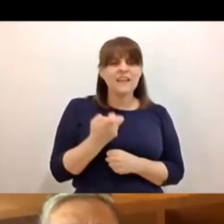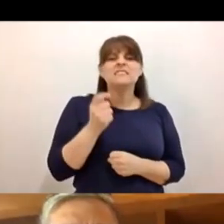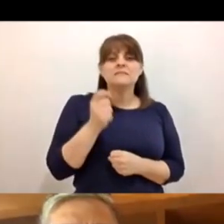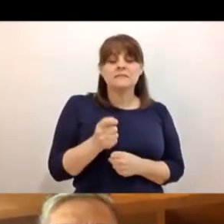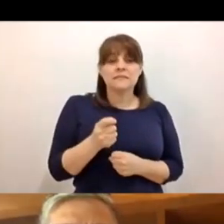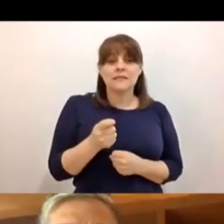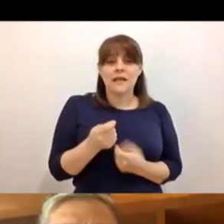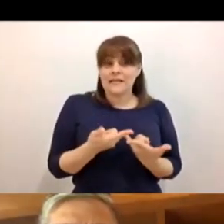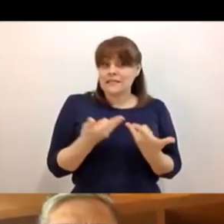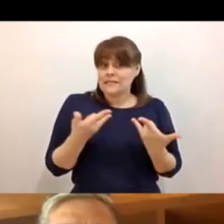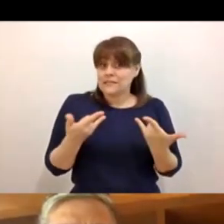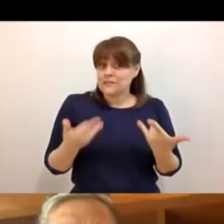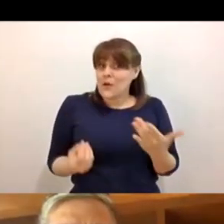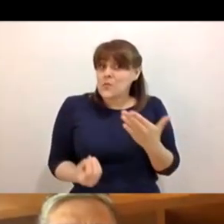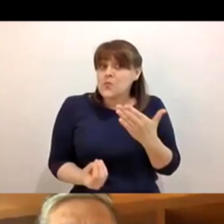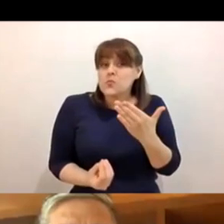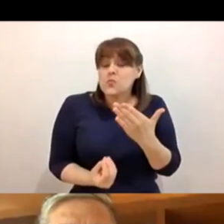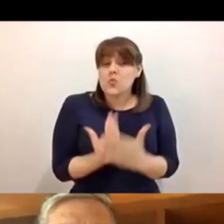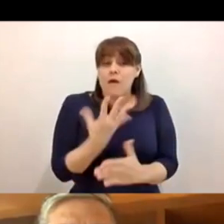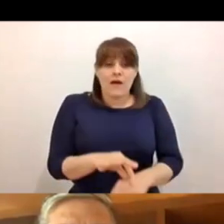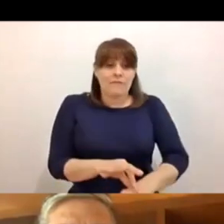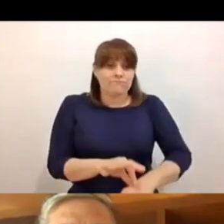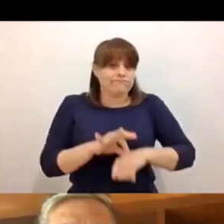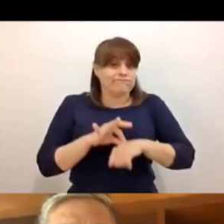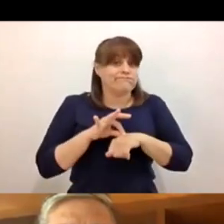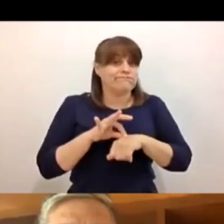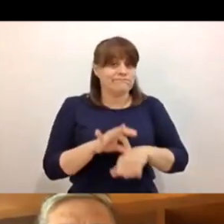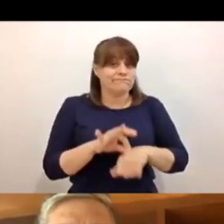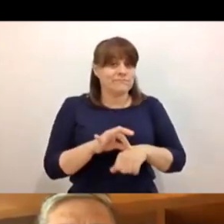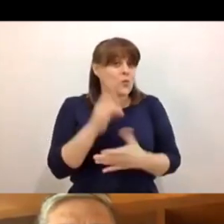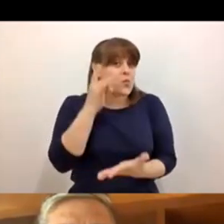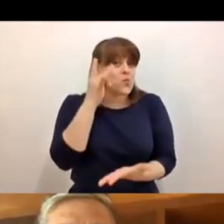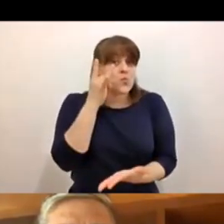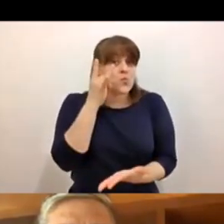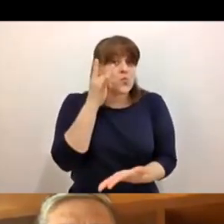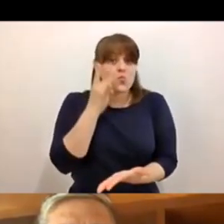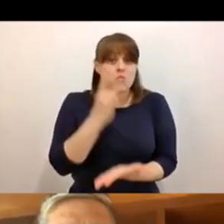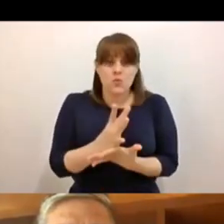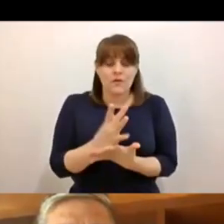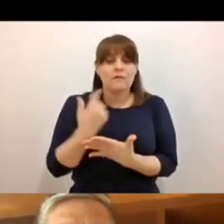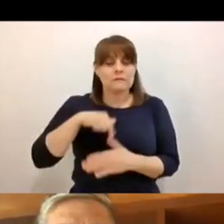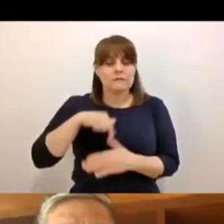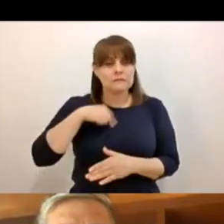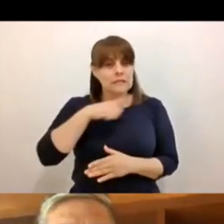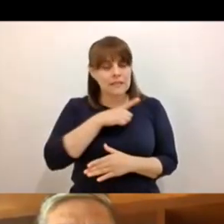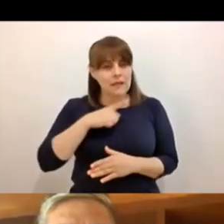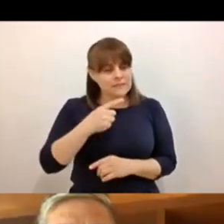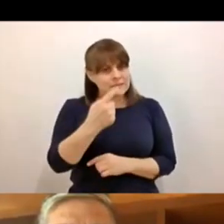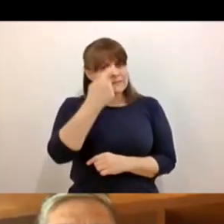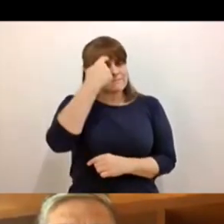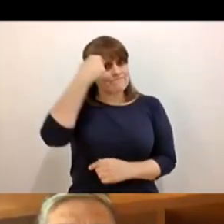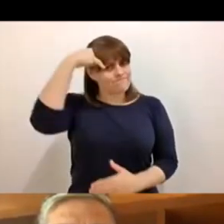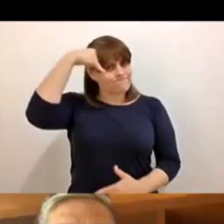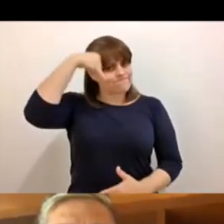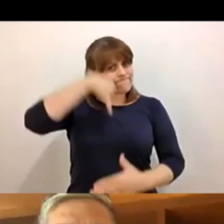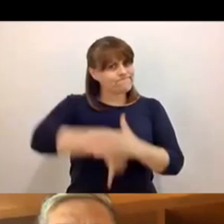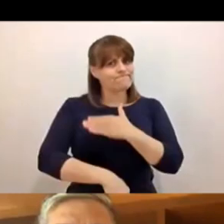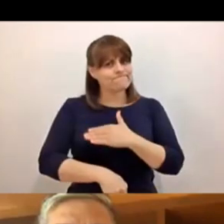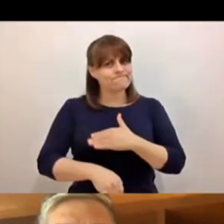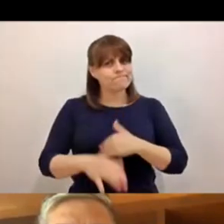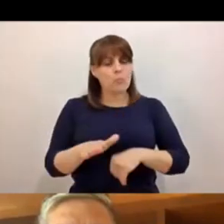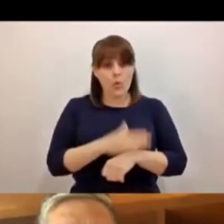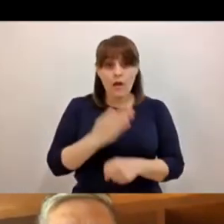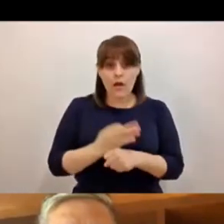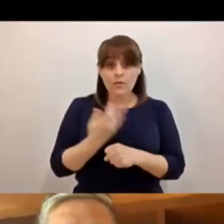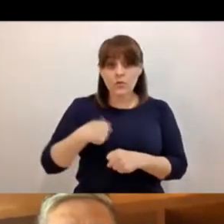histórico único, que debemos de tomar conciencia de ello. Porque, al estar viviéndolo, no nos